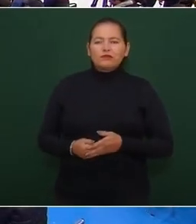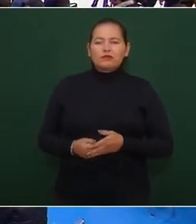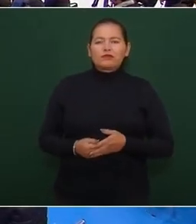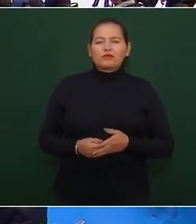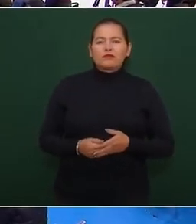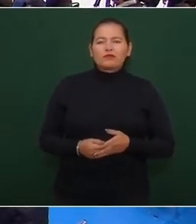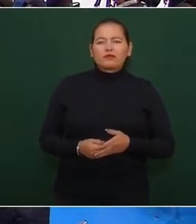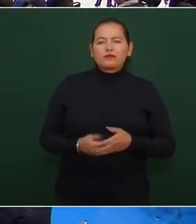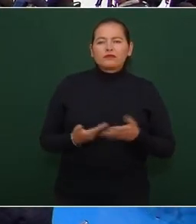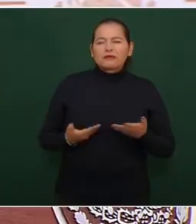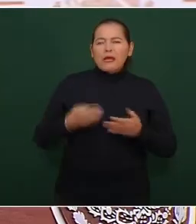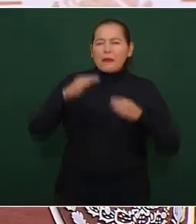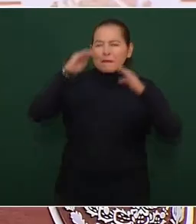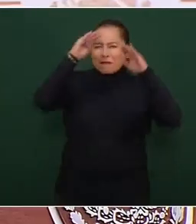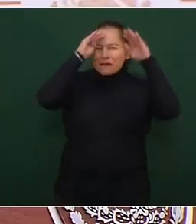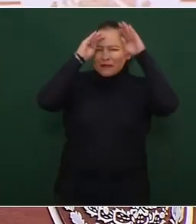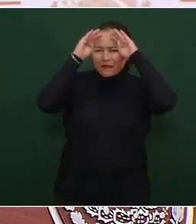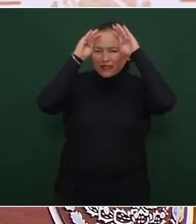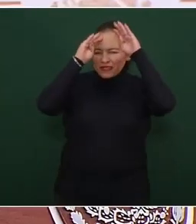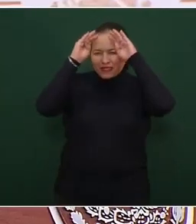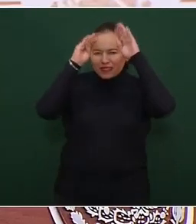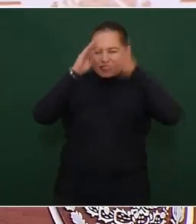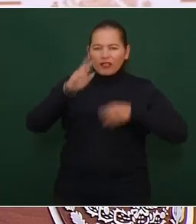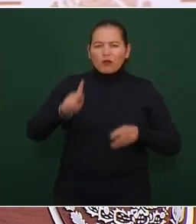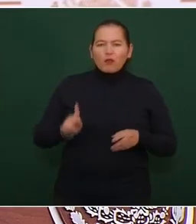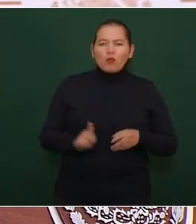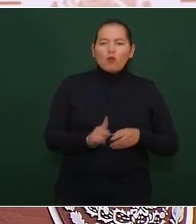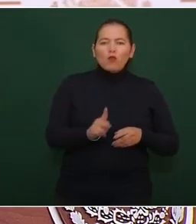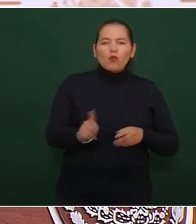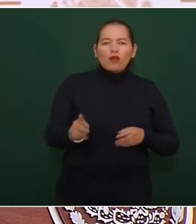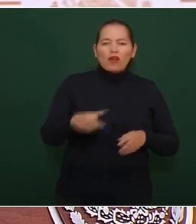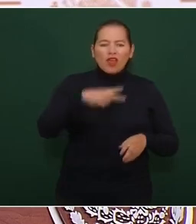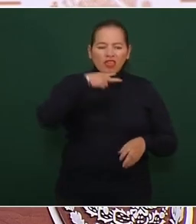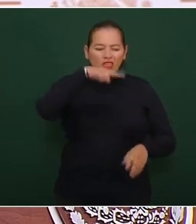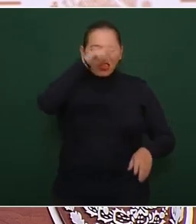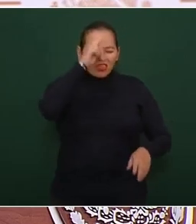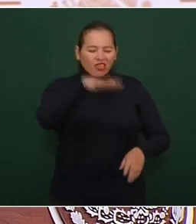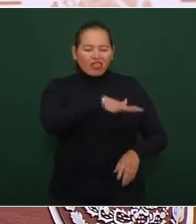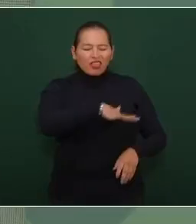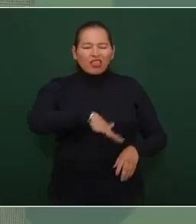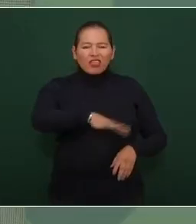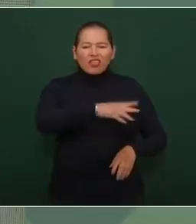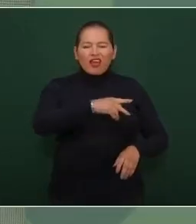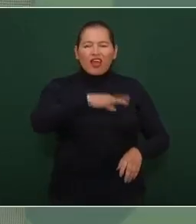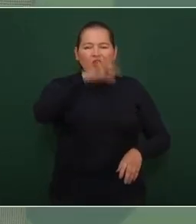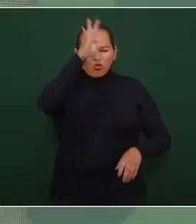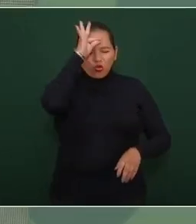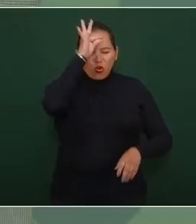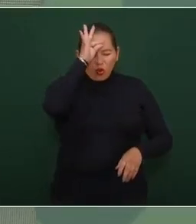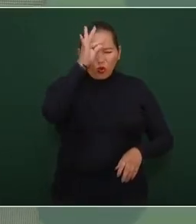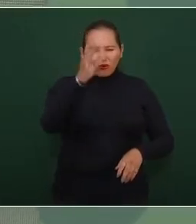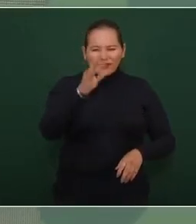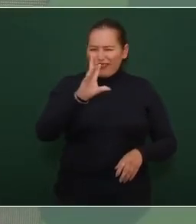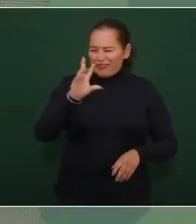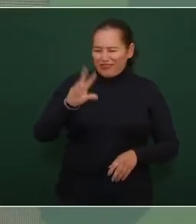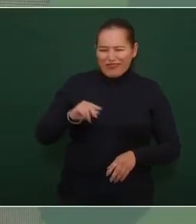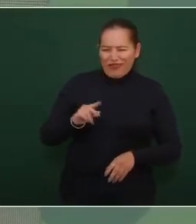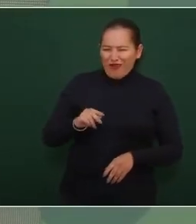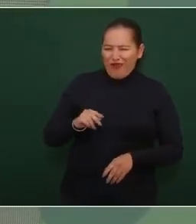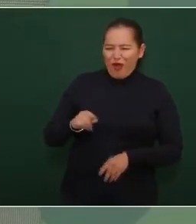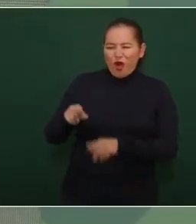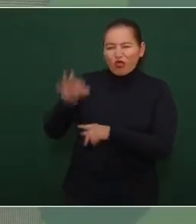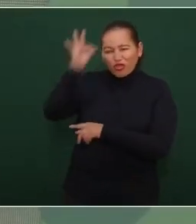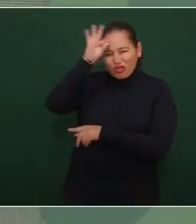piensan que el pueblo es ignorante que el pueblo es tonto no tonto es el que piensa que el pueblo es